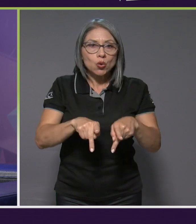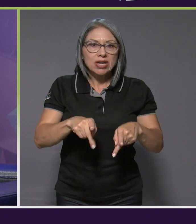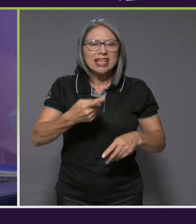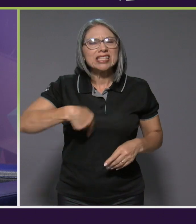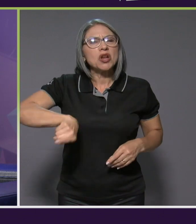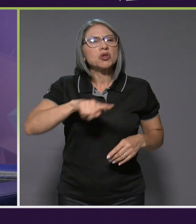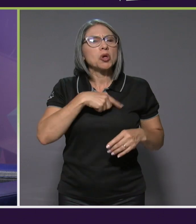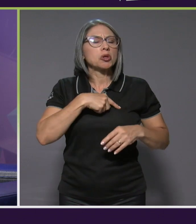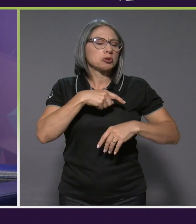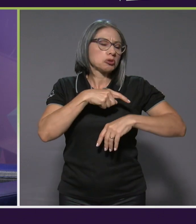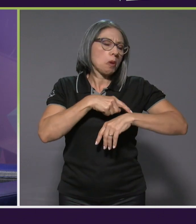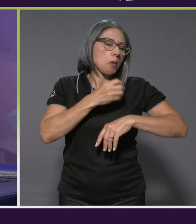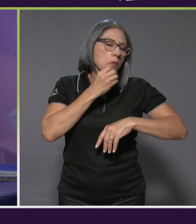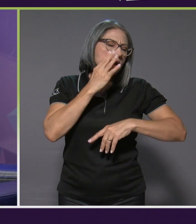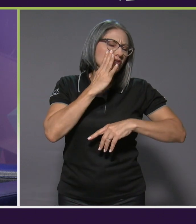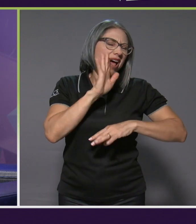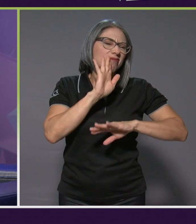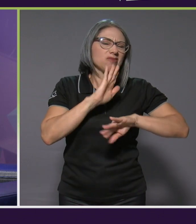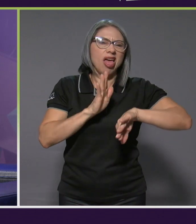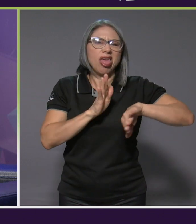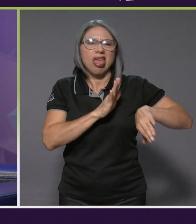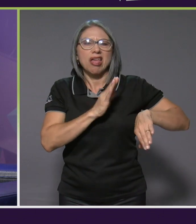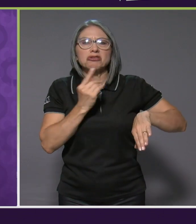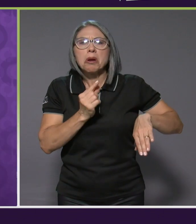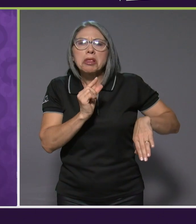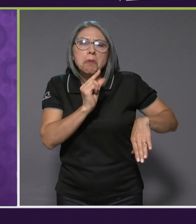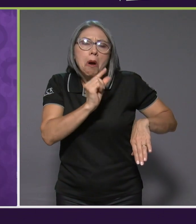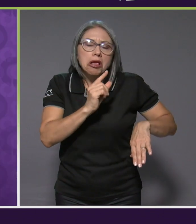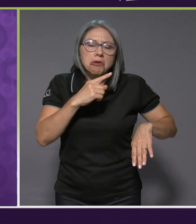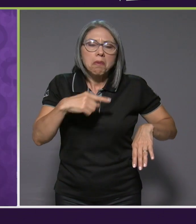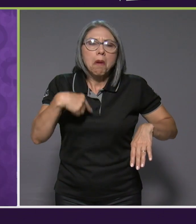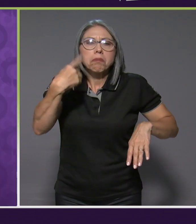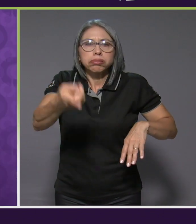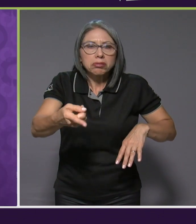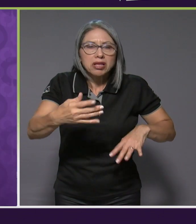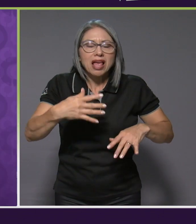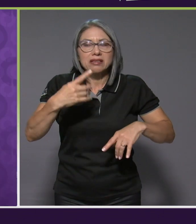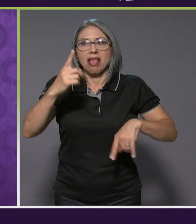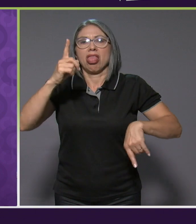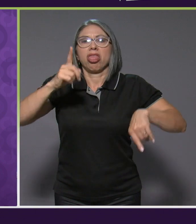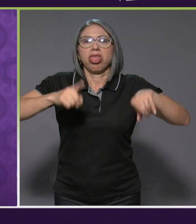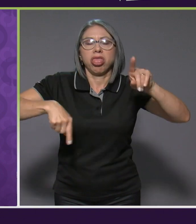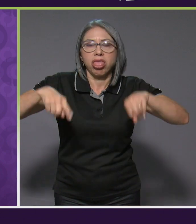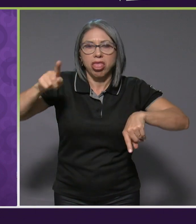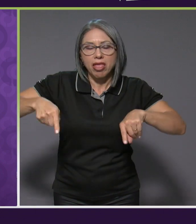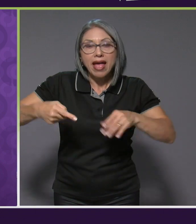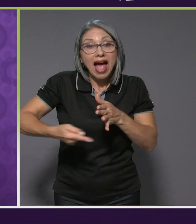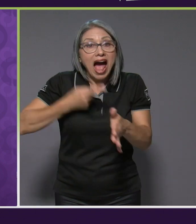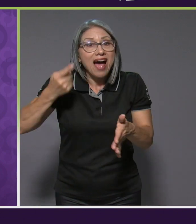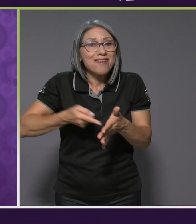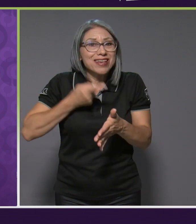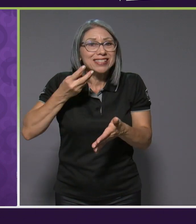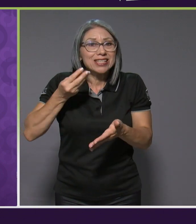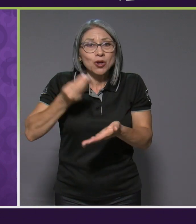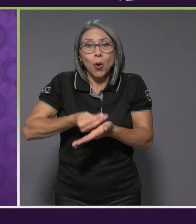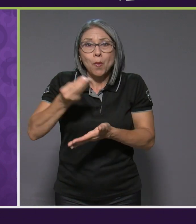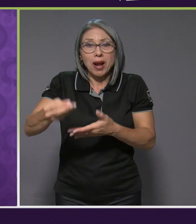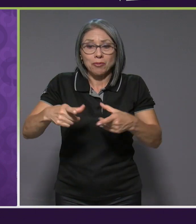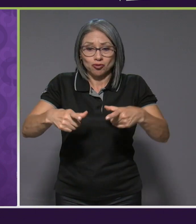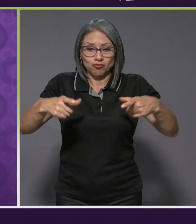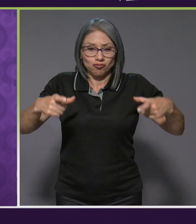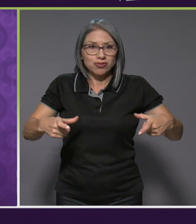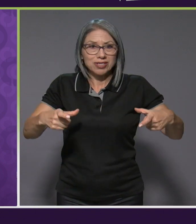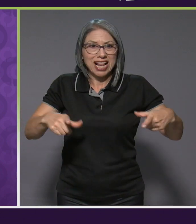tiempos de comida, a tal vez comer solo un poquitito o incluso a veces comprar paquetes listos, estos como de